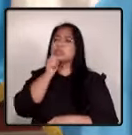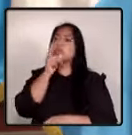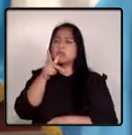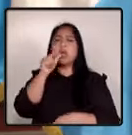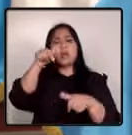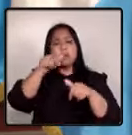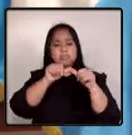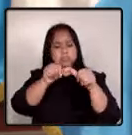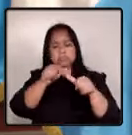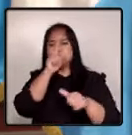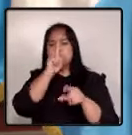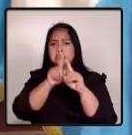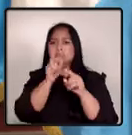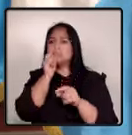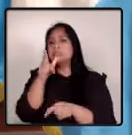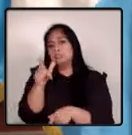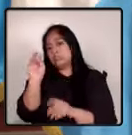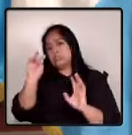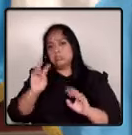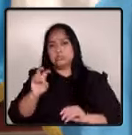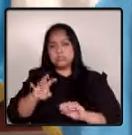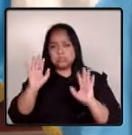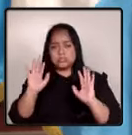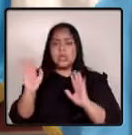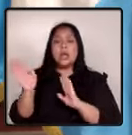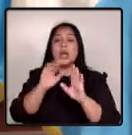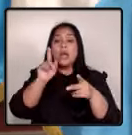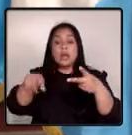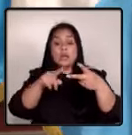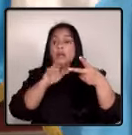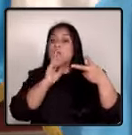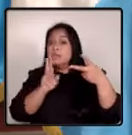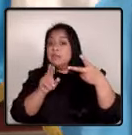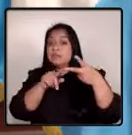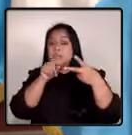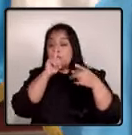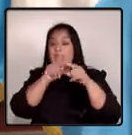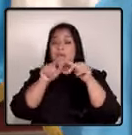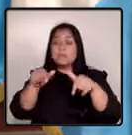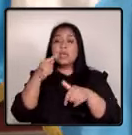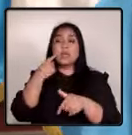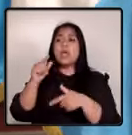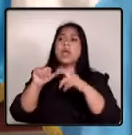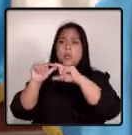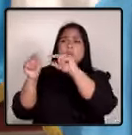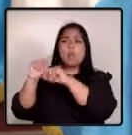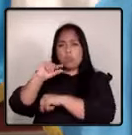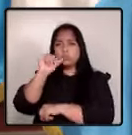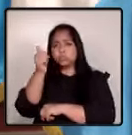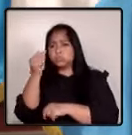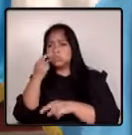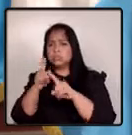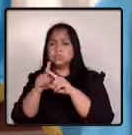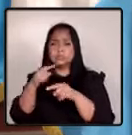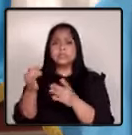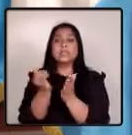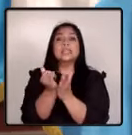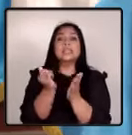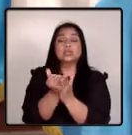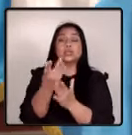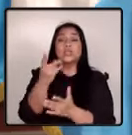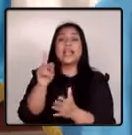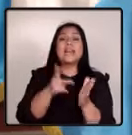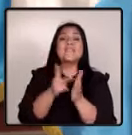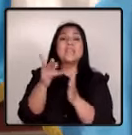definitivamente creo que hay varios espacios, varias instancias en las cuales tiene un papel el Instituto de la Víctima.